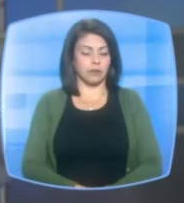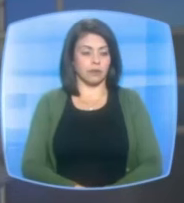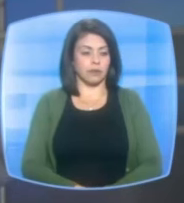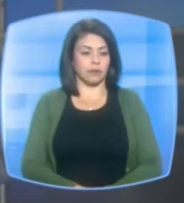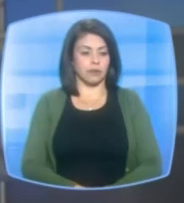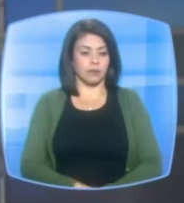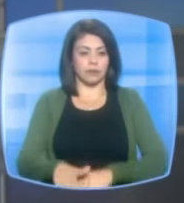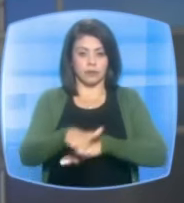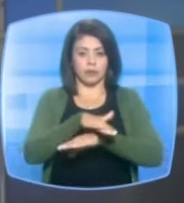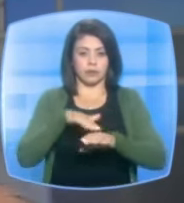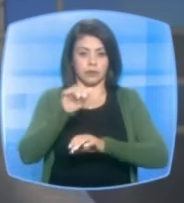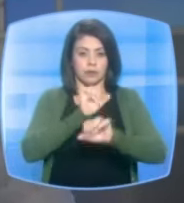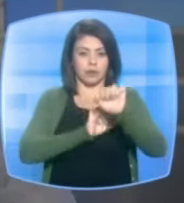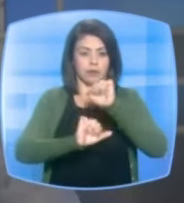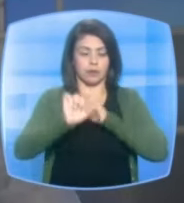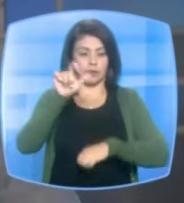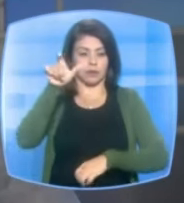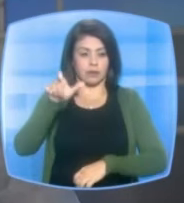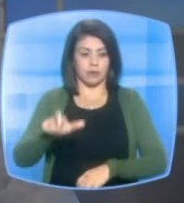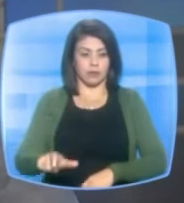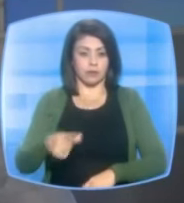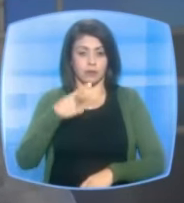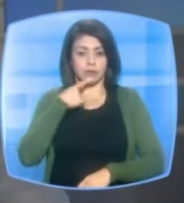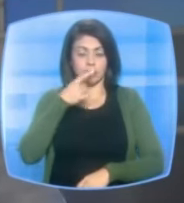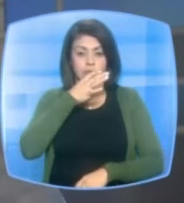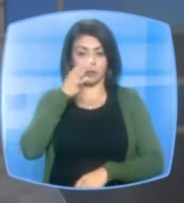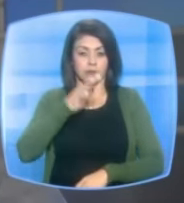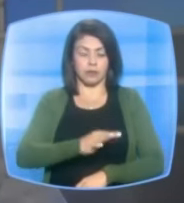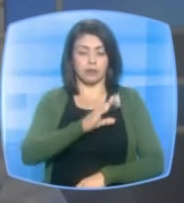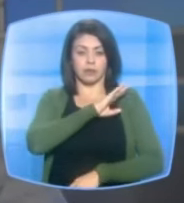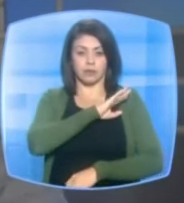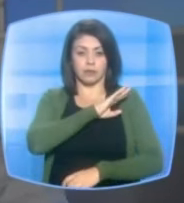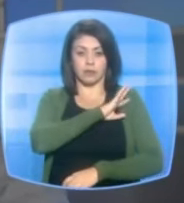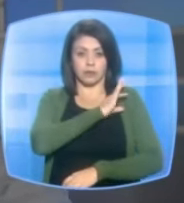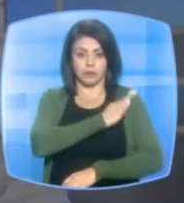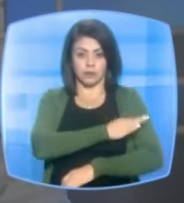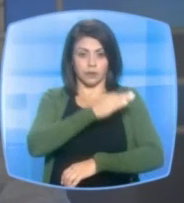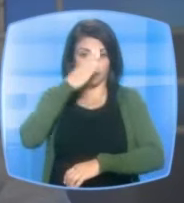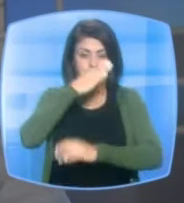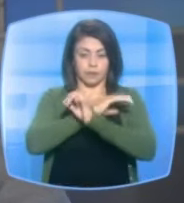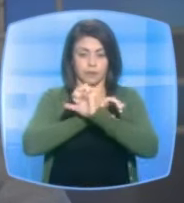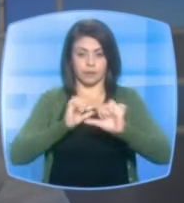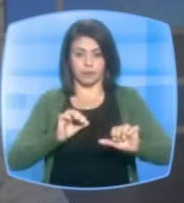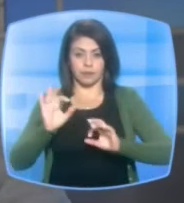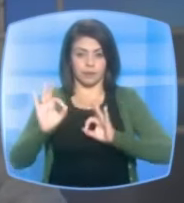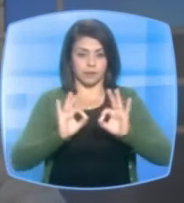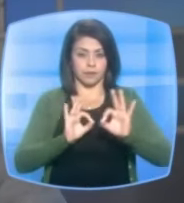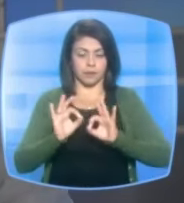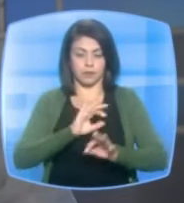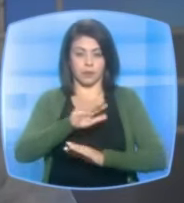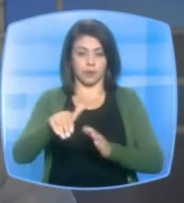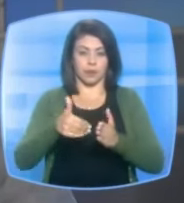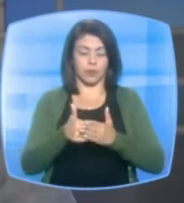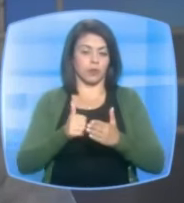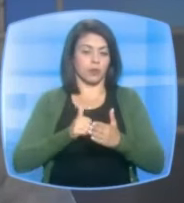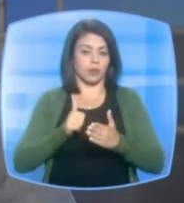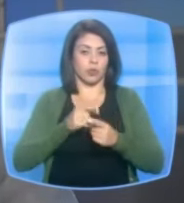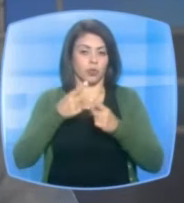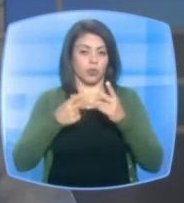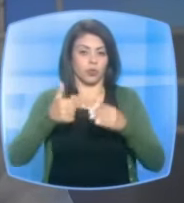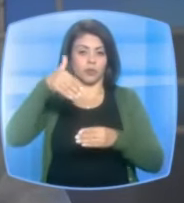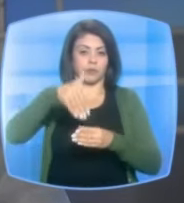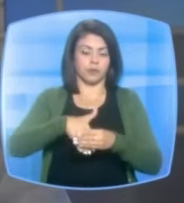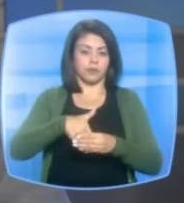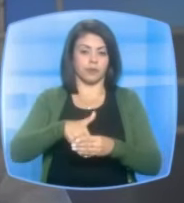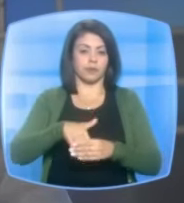El ministro de la defensa, Vladimir Padrino López, aseguró que la Fuerza Armada Nacional está preparada para cualquier escenario durante el